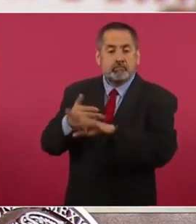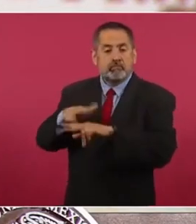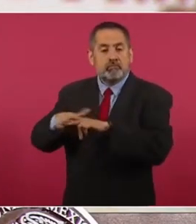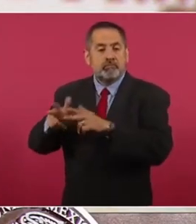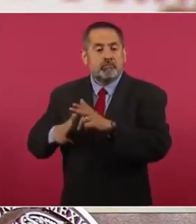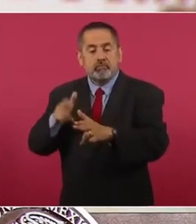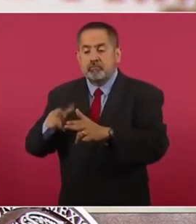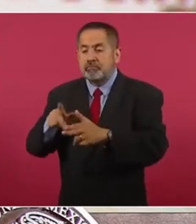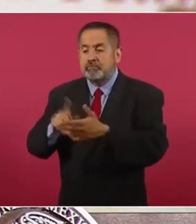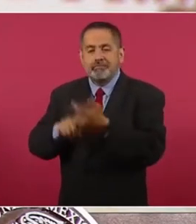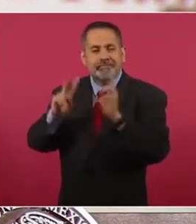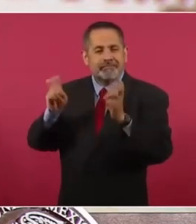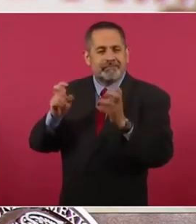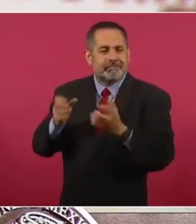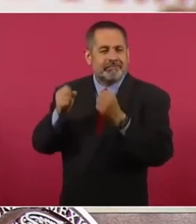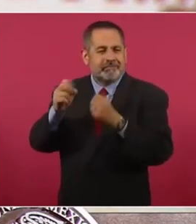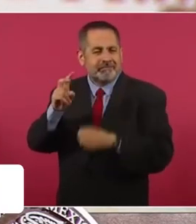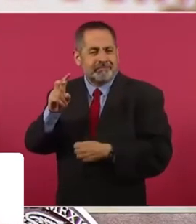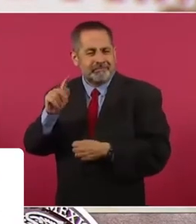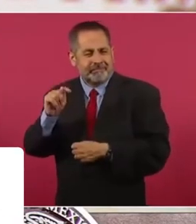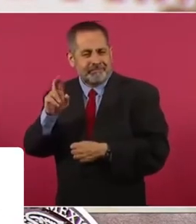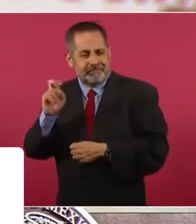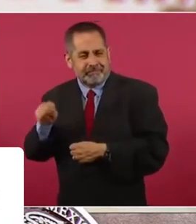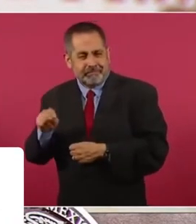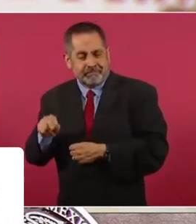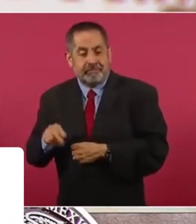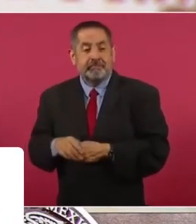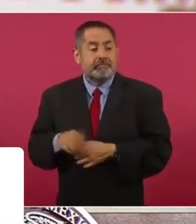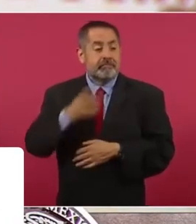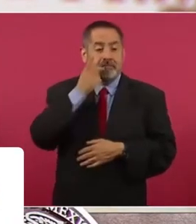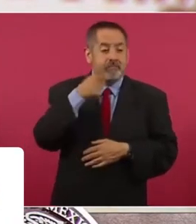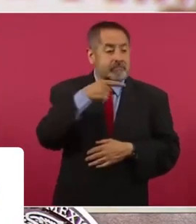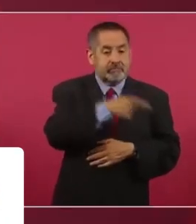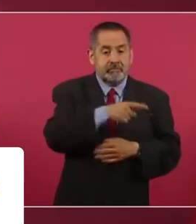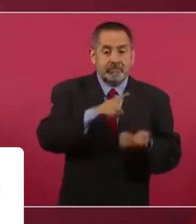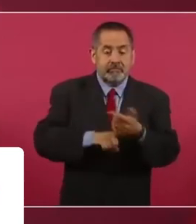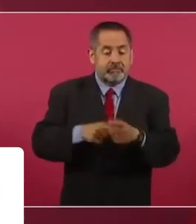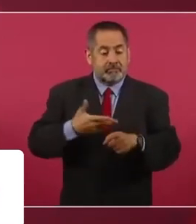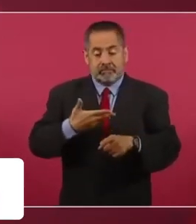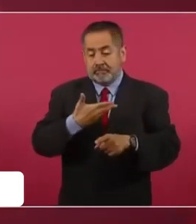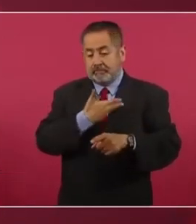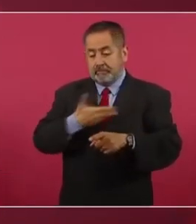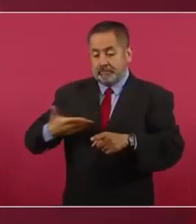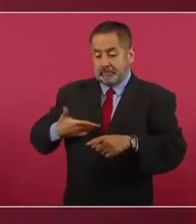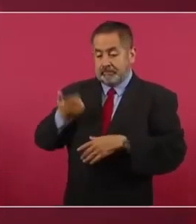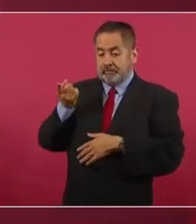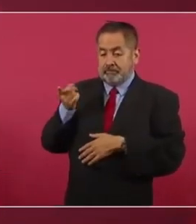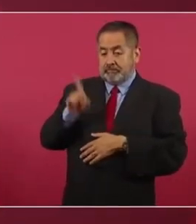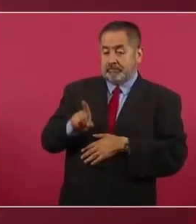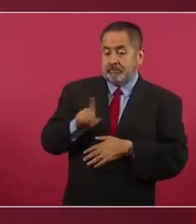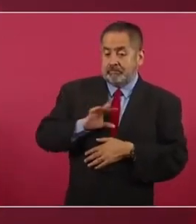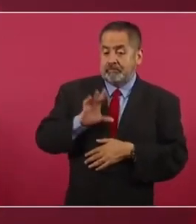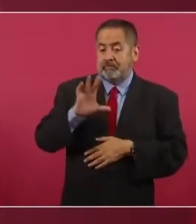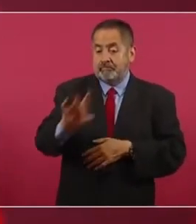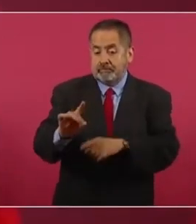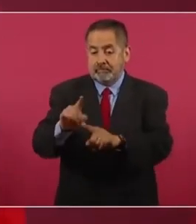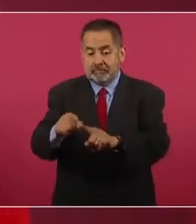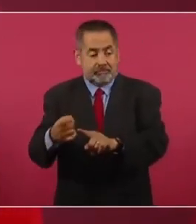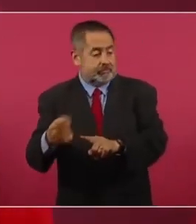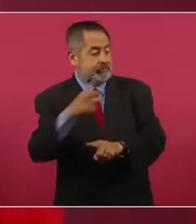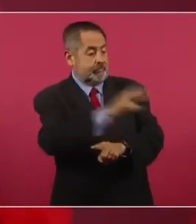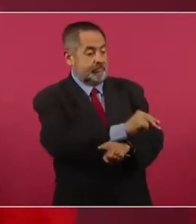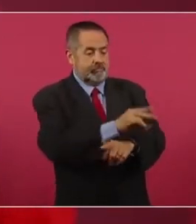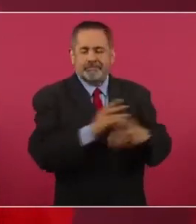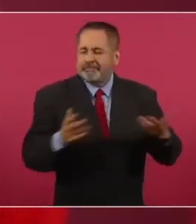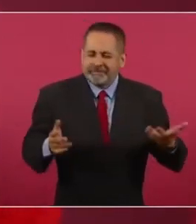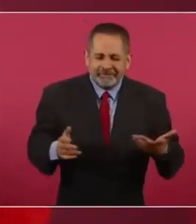Selvame del Tren, sugiriendo que la orden había venido de Palacio Nacional. Derbez señaló que le cancelaron